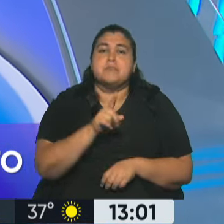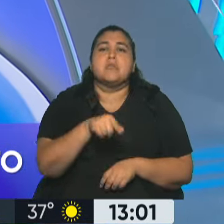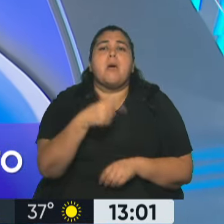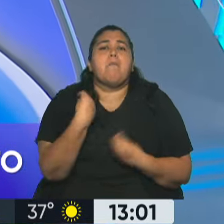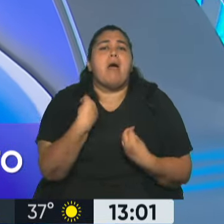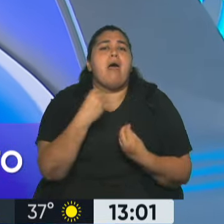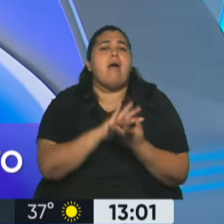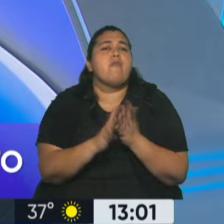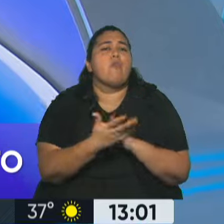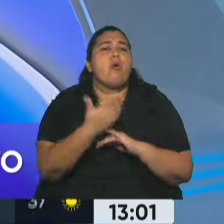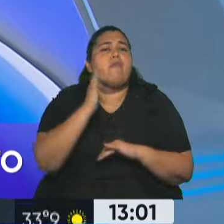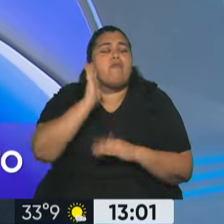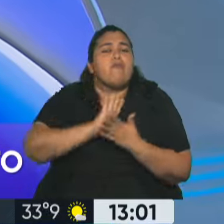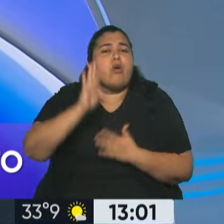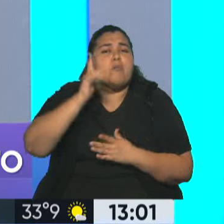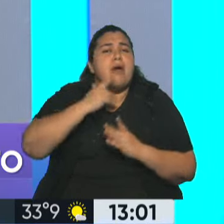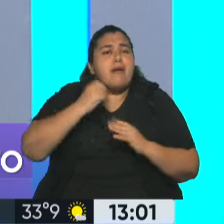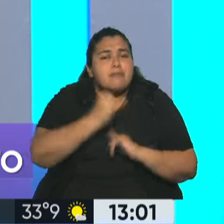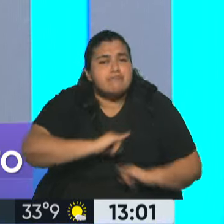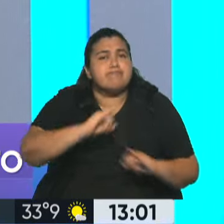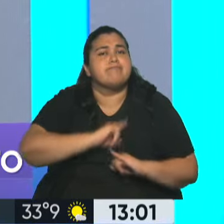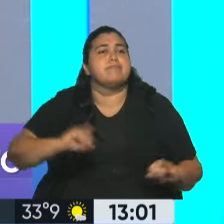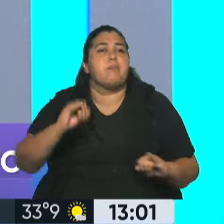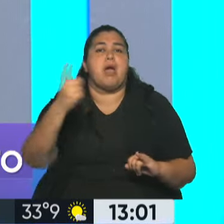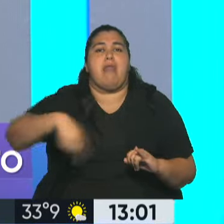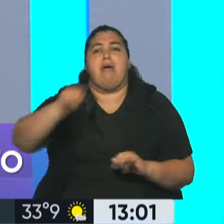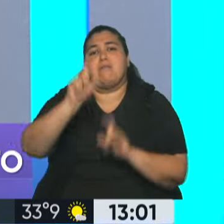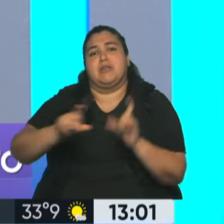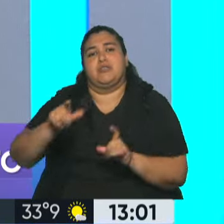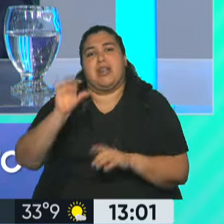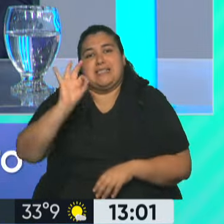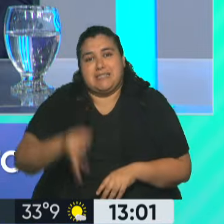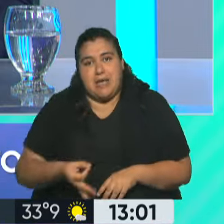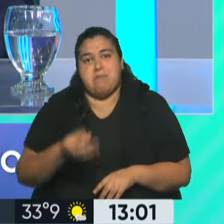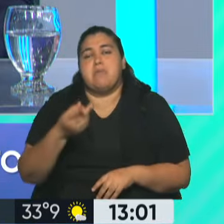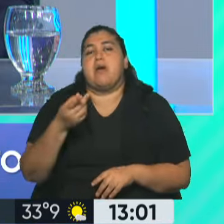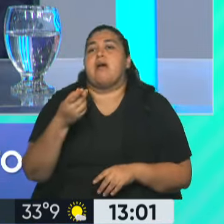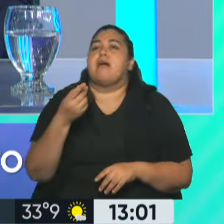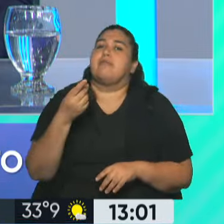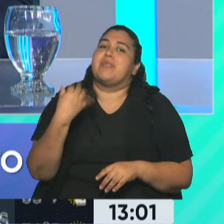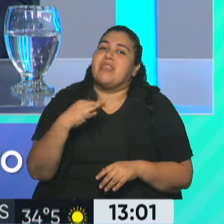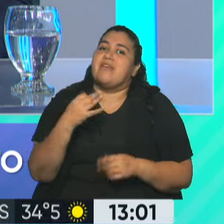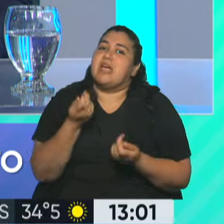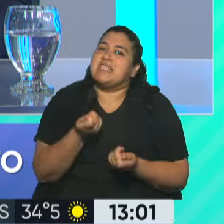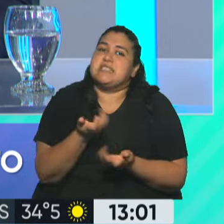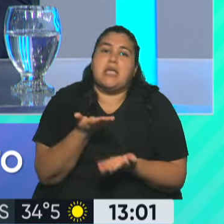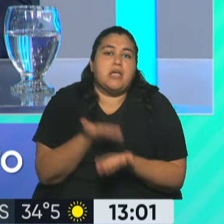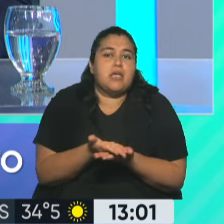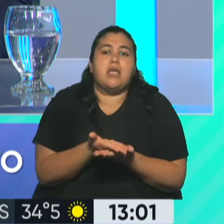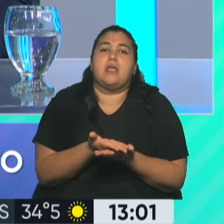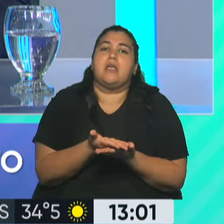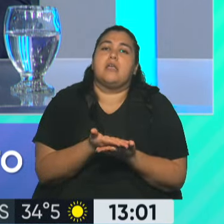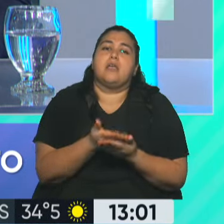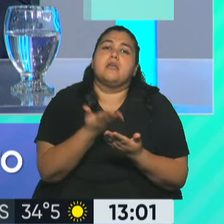implementarlo, se requiere de una campaña que la gente sepa, que tiene que exigir que le traigan el